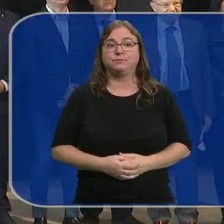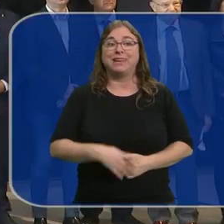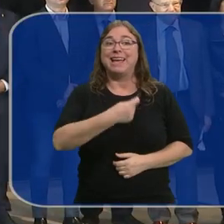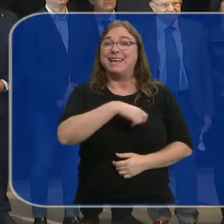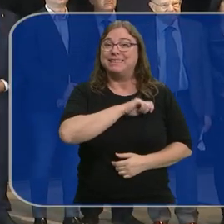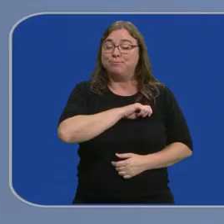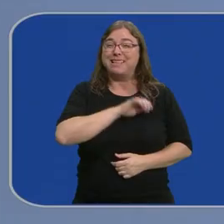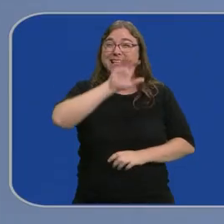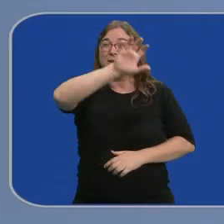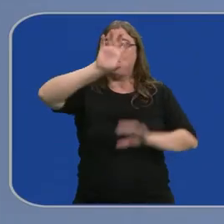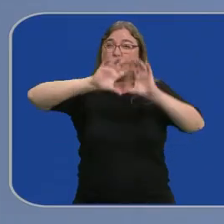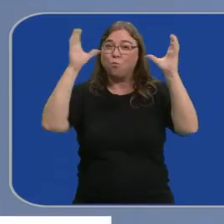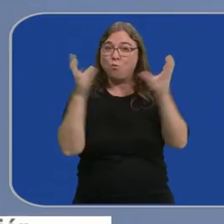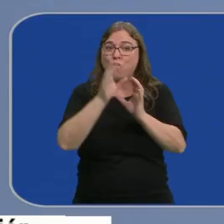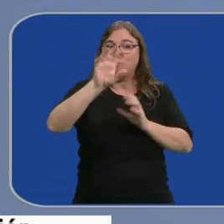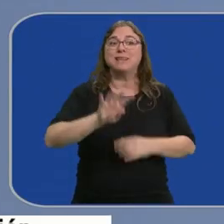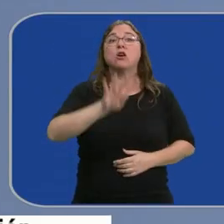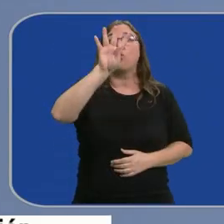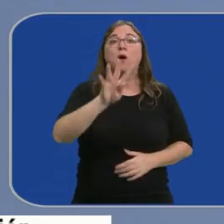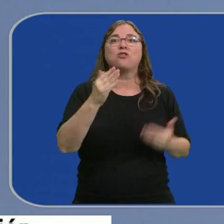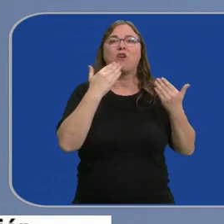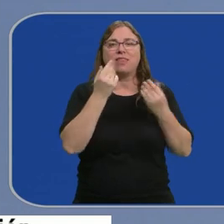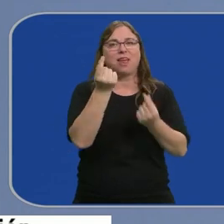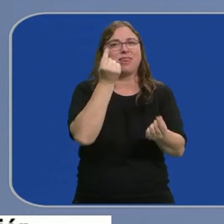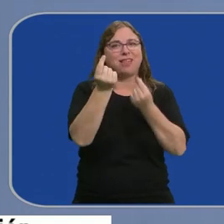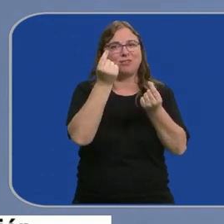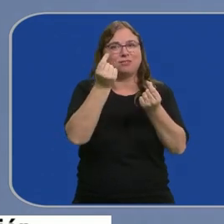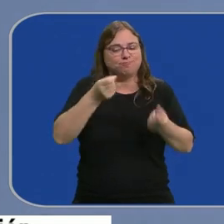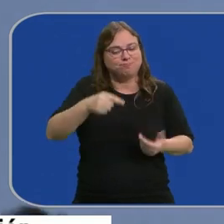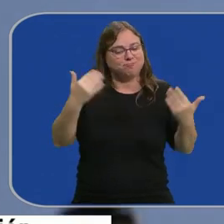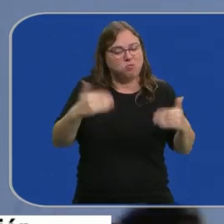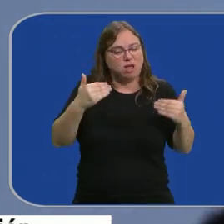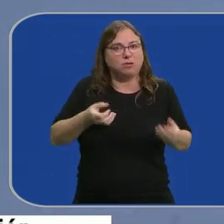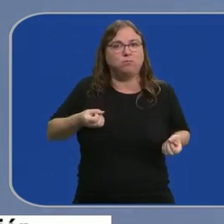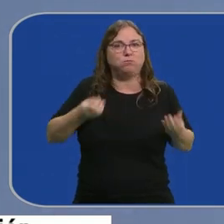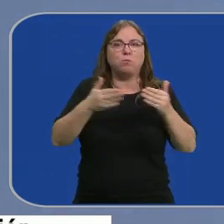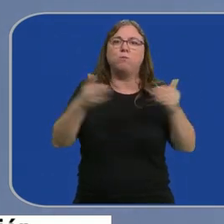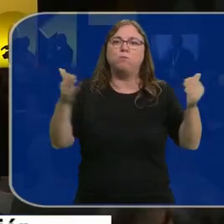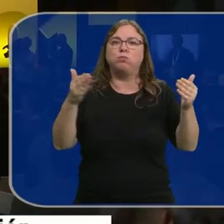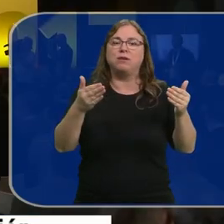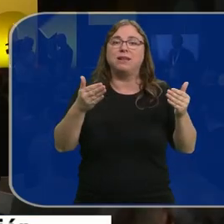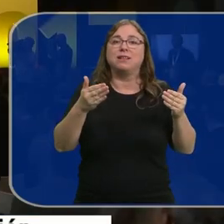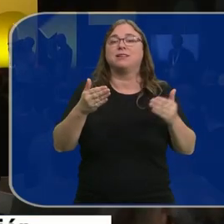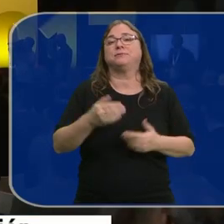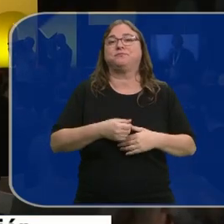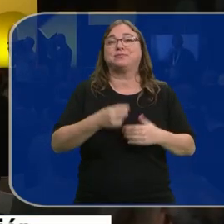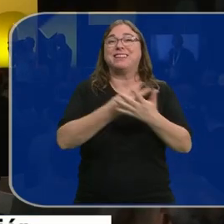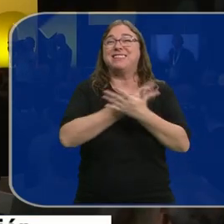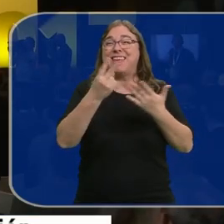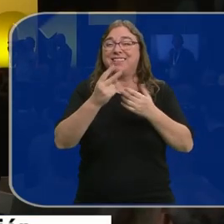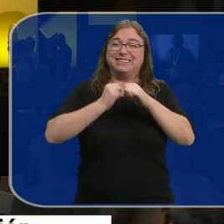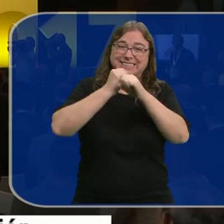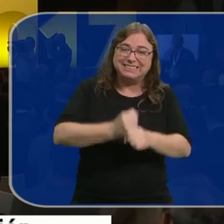España es el cuarto país del mundo en ciberseguridad gracias a varias cifras que se han ofrecido este miércoles en la inauguración del 17º Encuentro